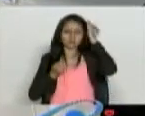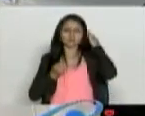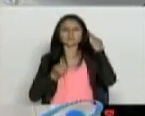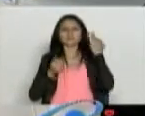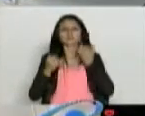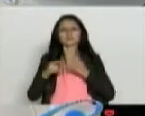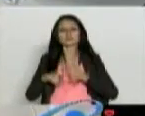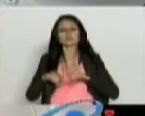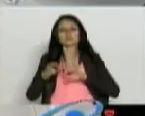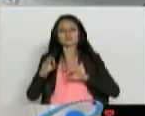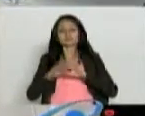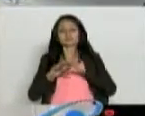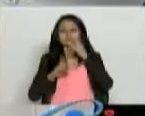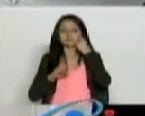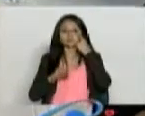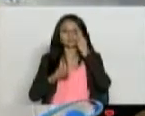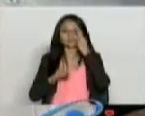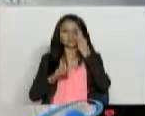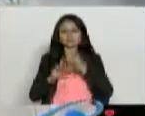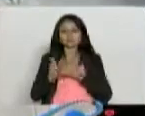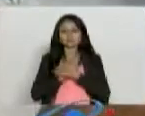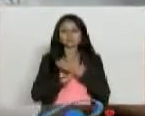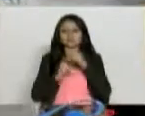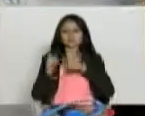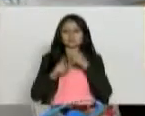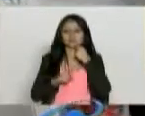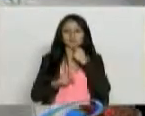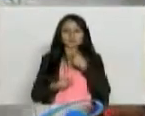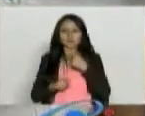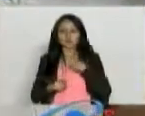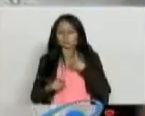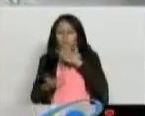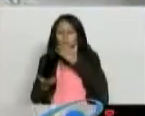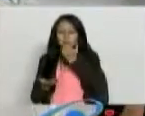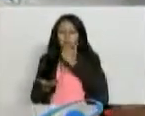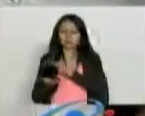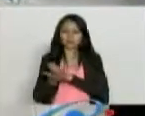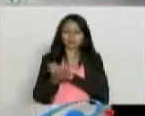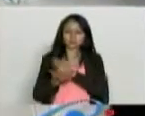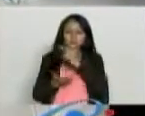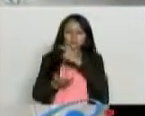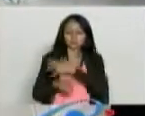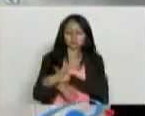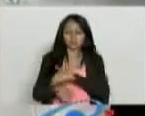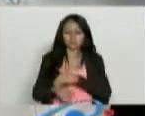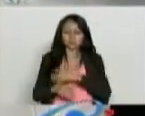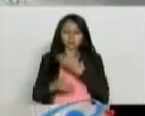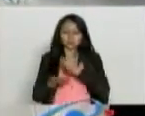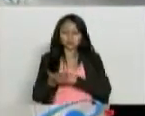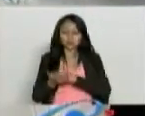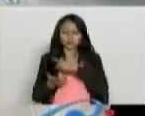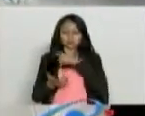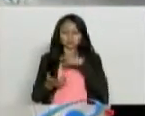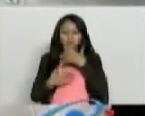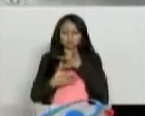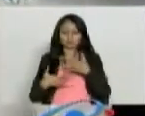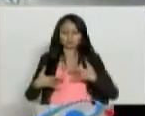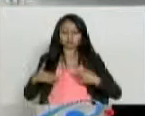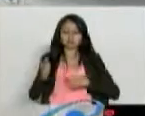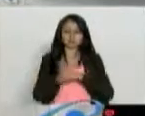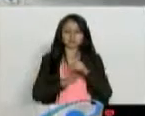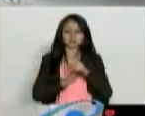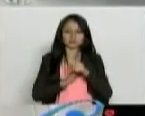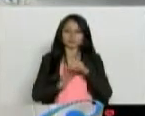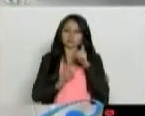hay que decirle a la gente la verdad. no habrá quien le diga yo lo curo y trágame dos millones y anticipen un millón y tal y los toman. Hay enfermedades que